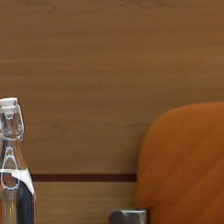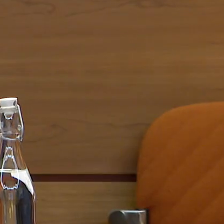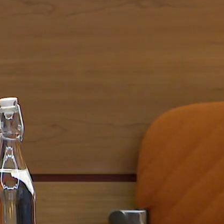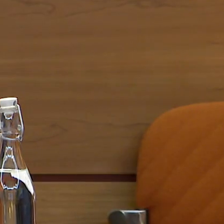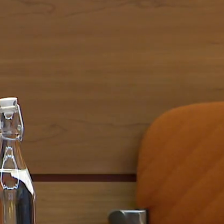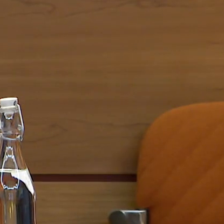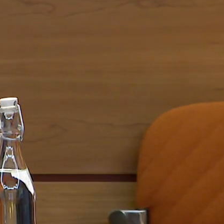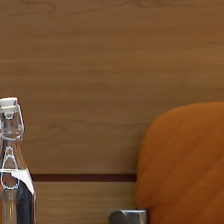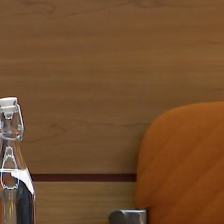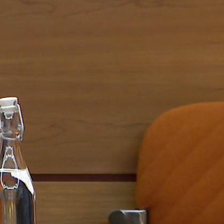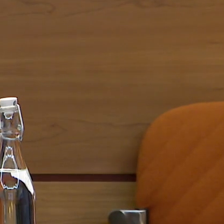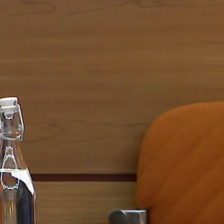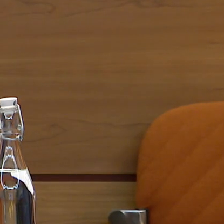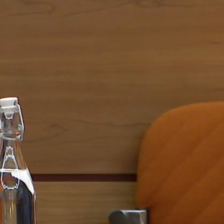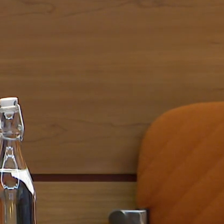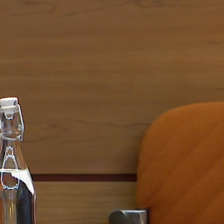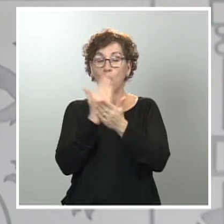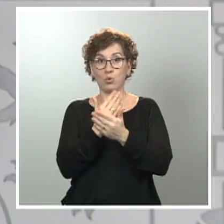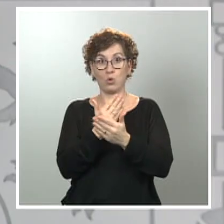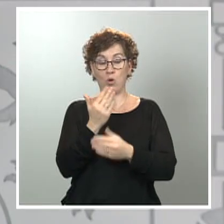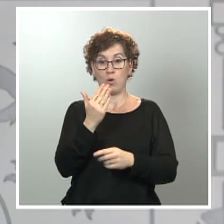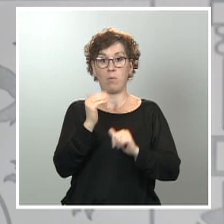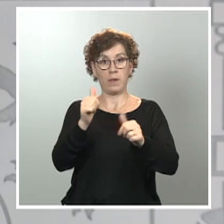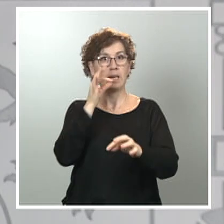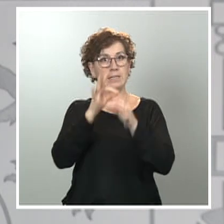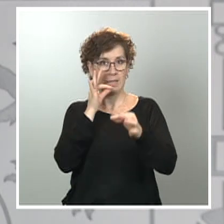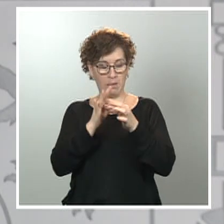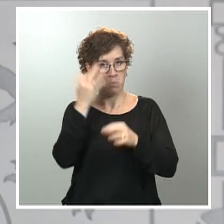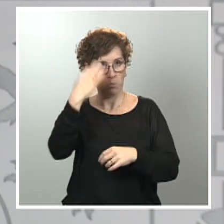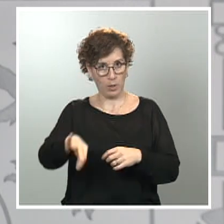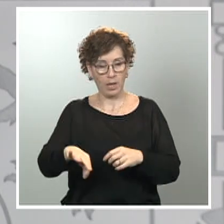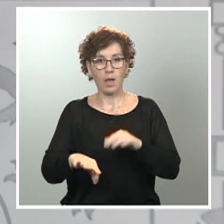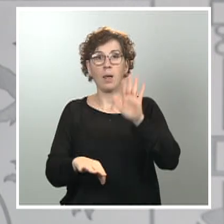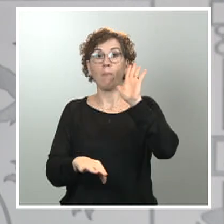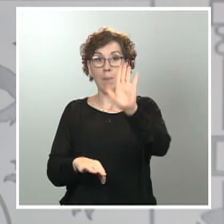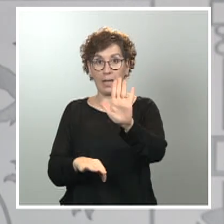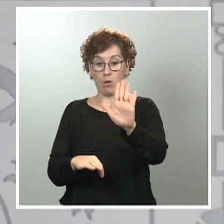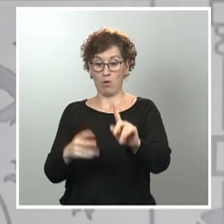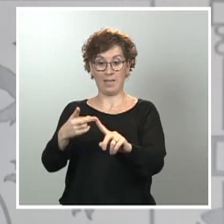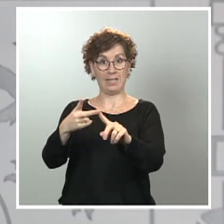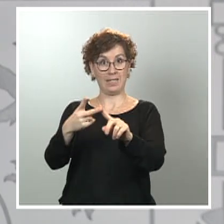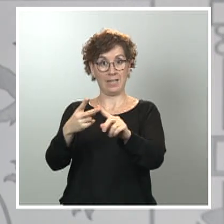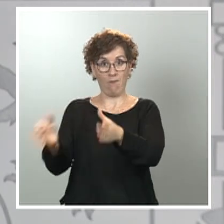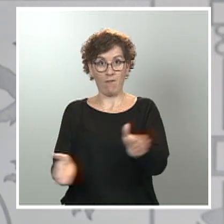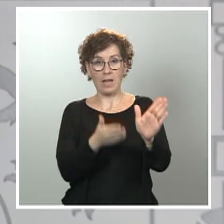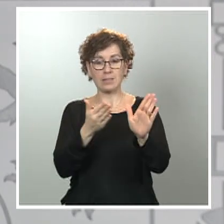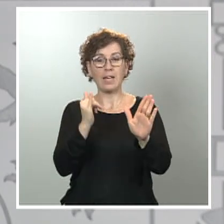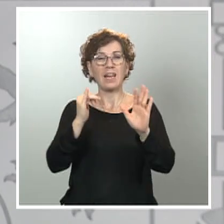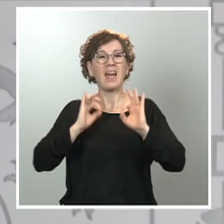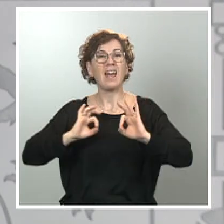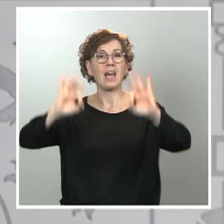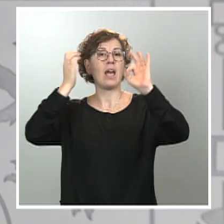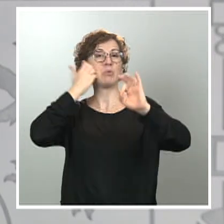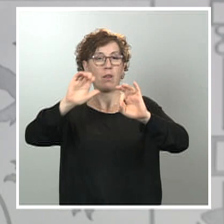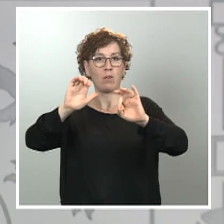Ahora bien, en esta fase segunda hemos establecido algunas excepciones para reabrir centros educativos con tres